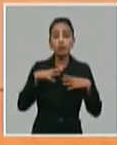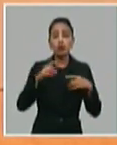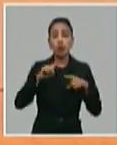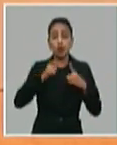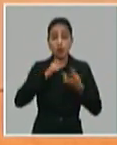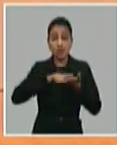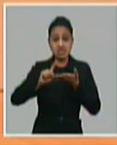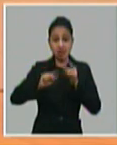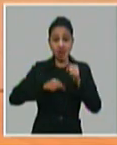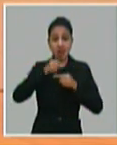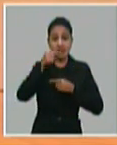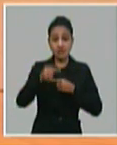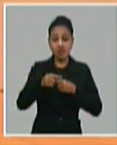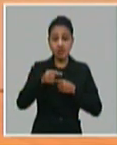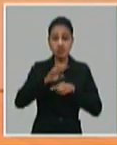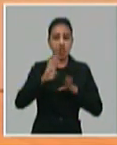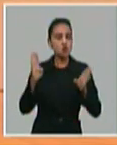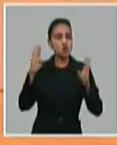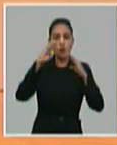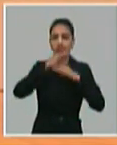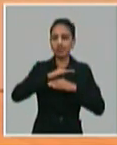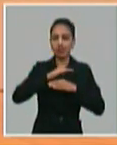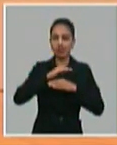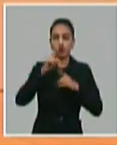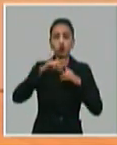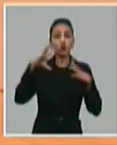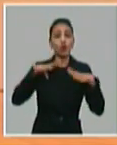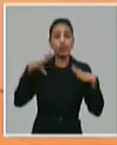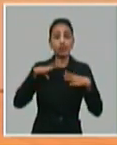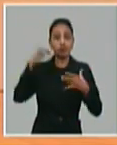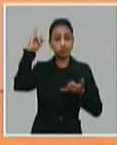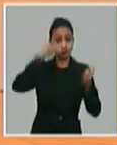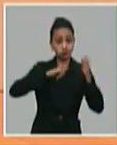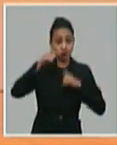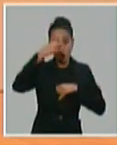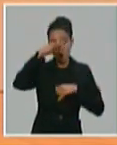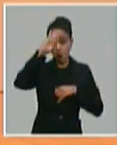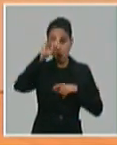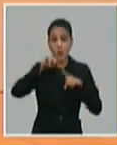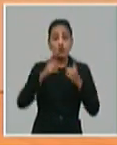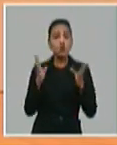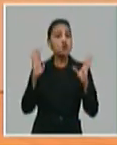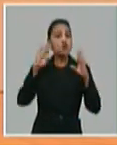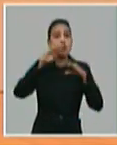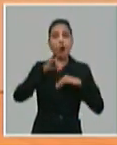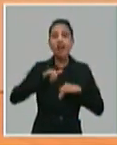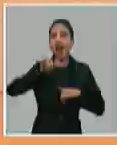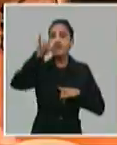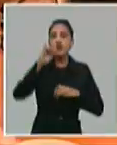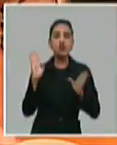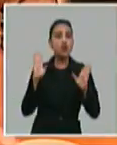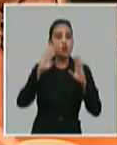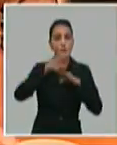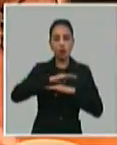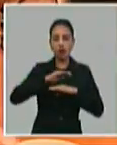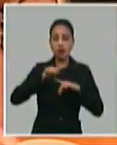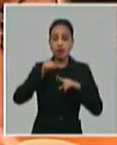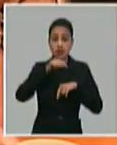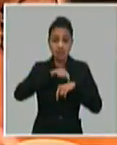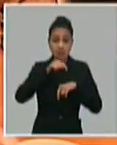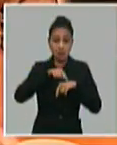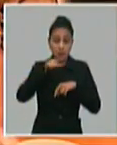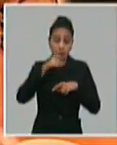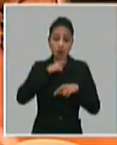que la semana que viene ya no van a estar entrando turistas al país. Por tanto, no habrá aviones. Y si estos